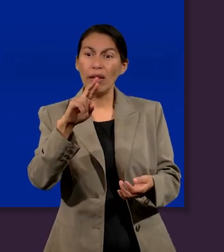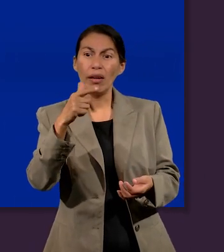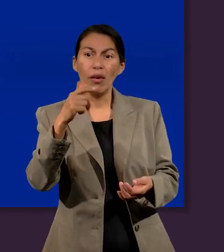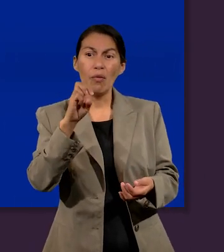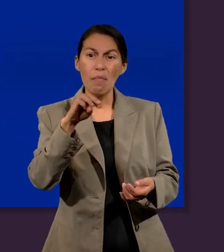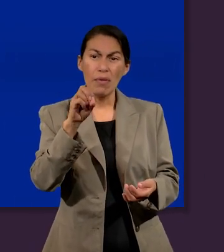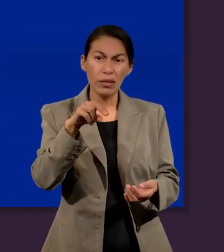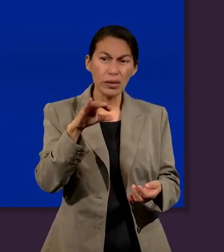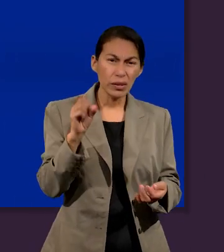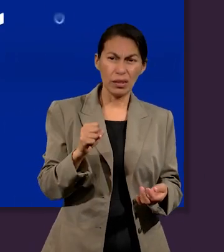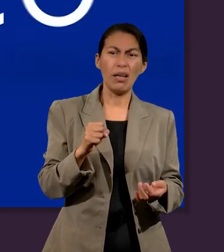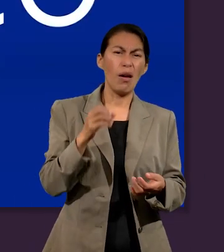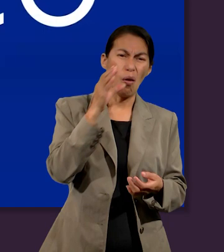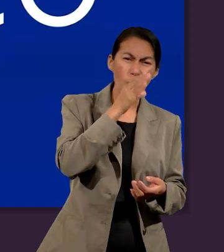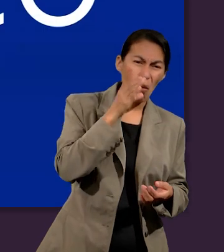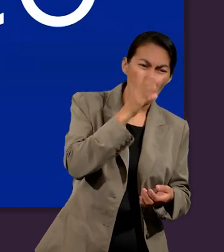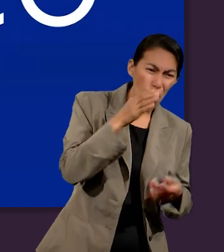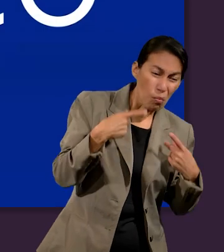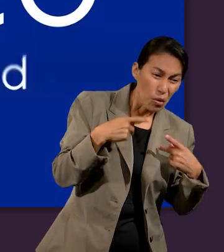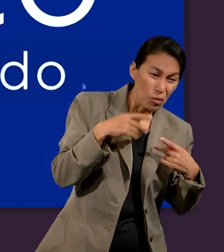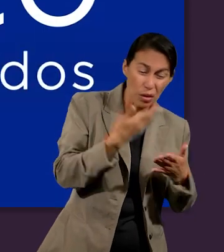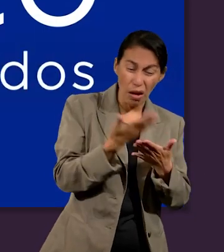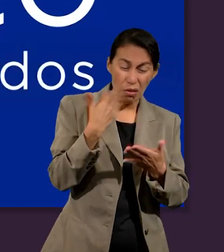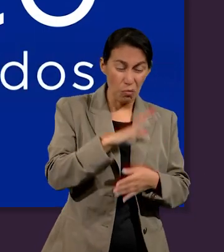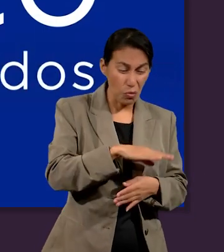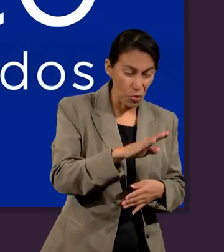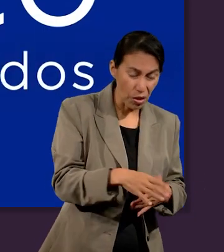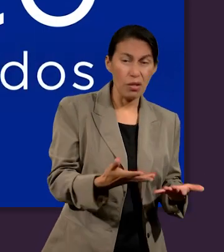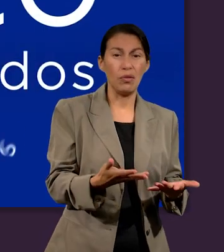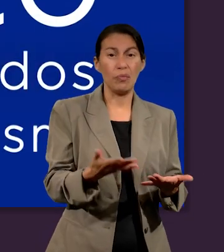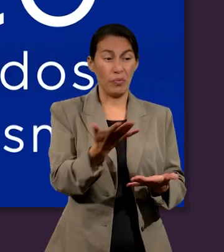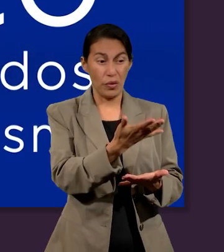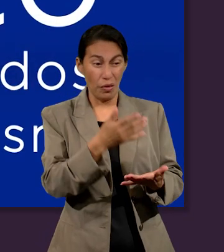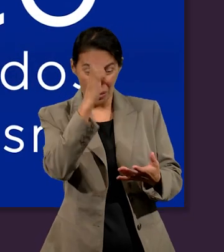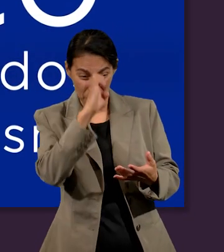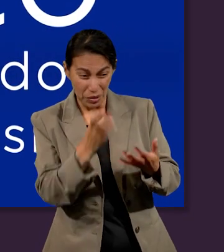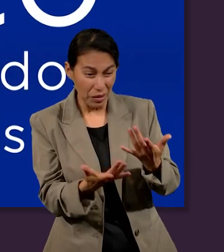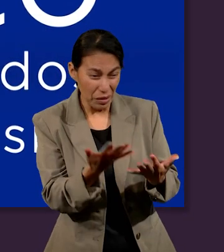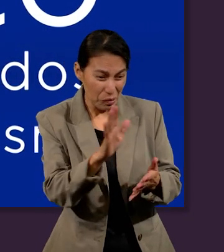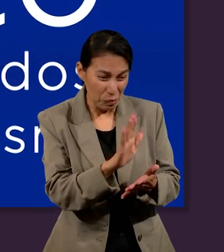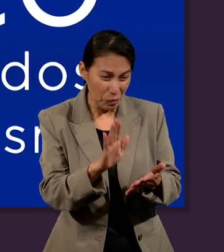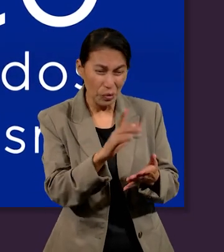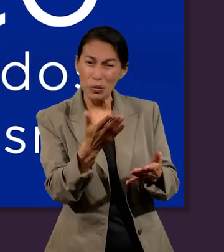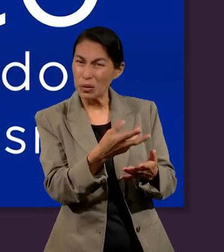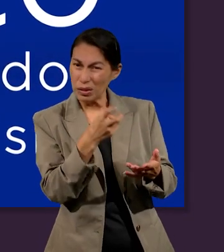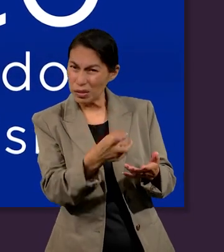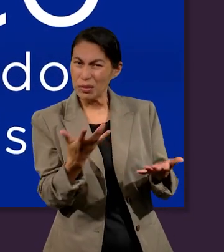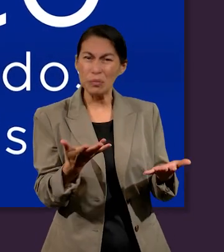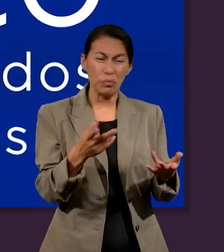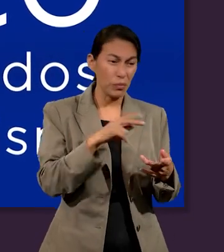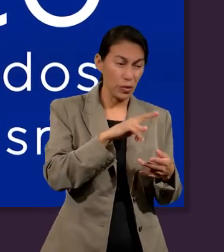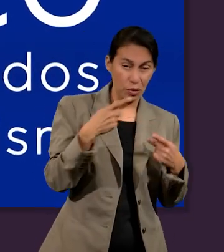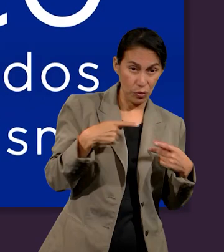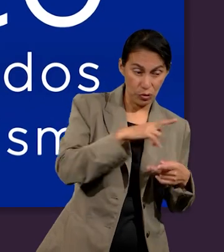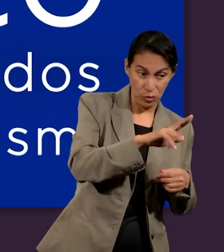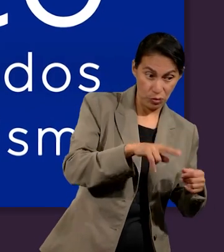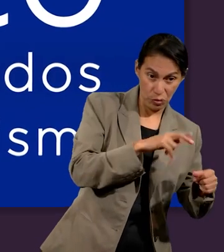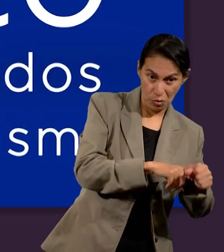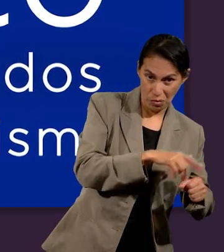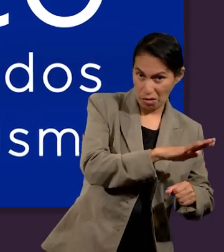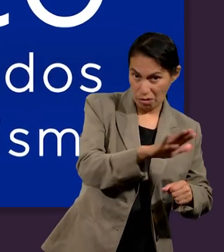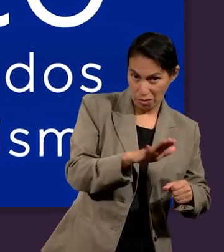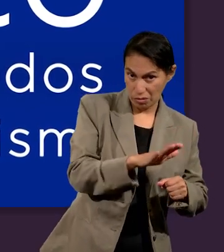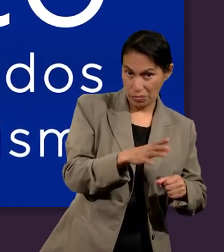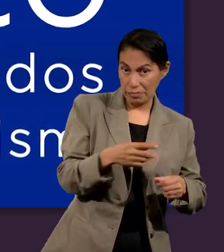negromancia, el culto a los antepasados y el espiritismo contribuyen a la normalización de esas